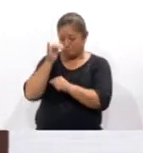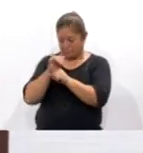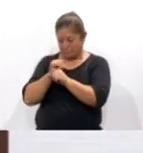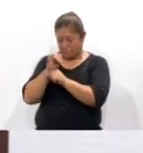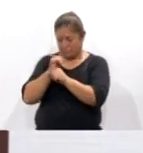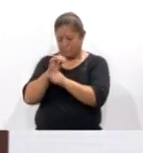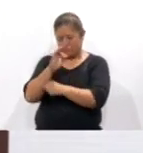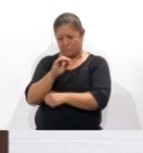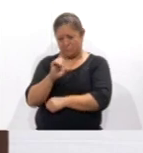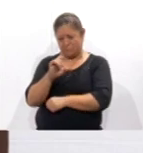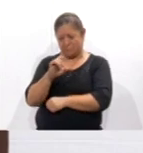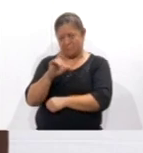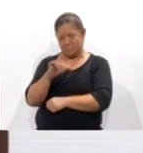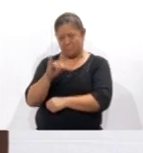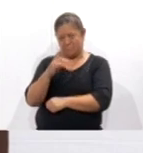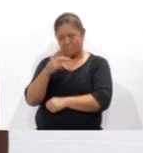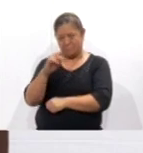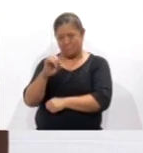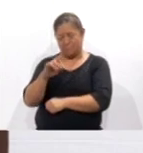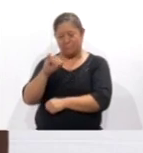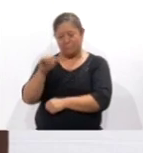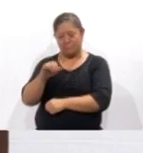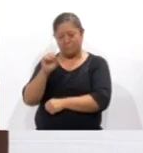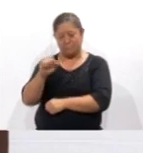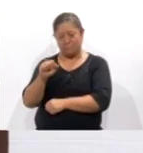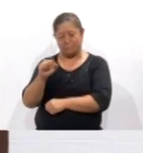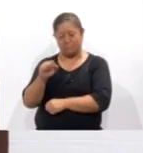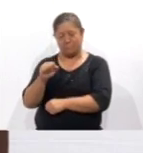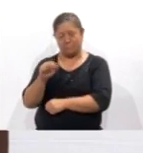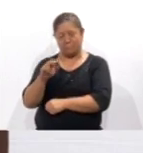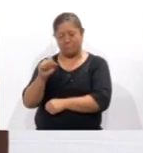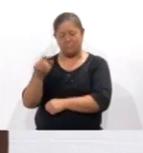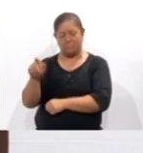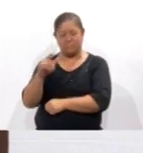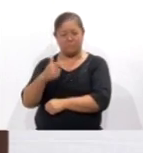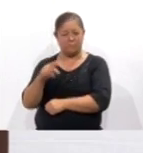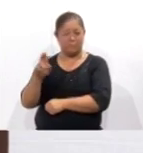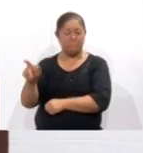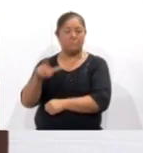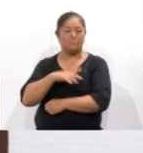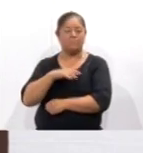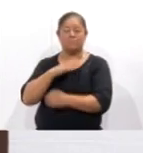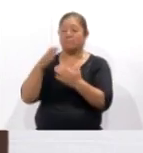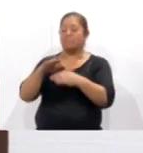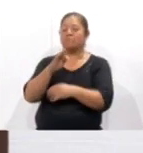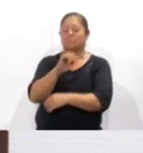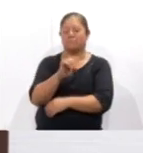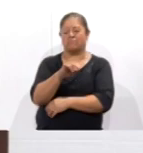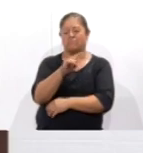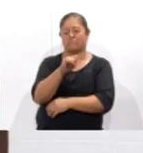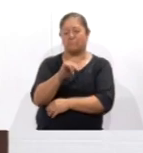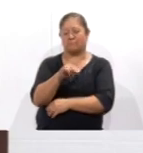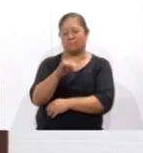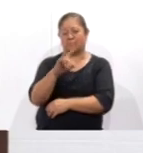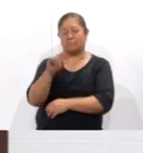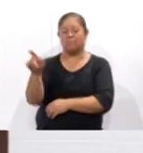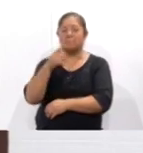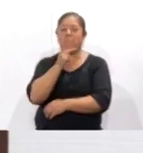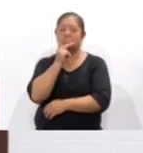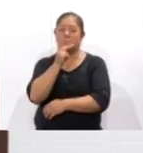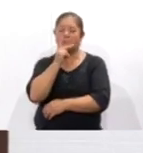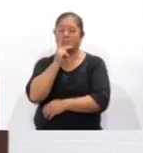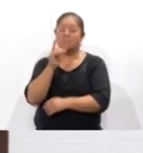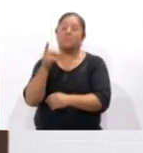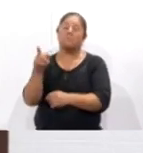Criminal, Felipe de Jesús Gallo Gutiérrez, respecto al fentanilo, y aseguró que el funcionario utilizó una palabra inadecuada para destacar la larga